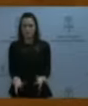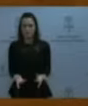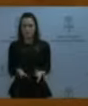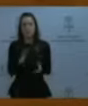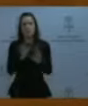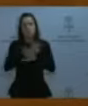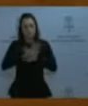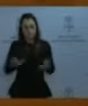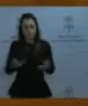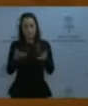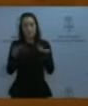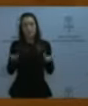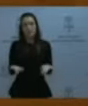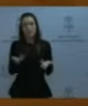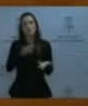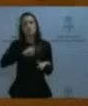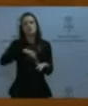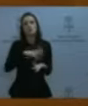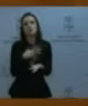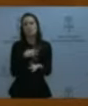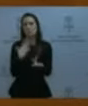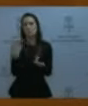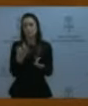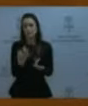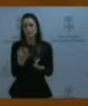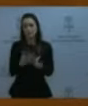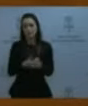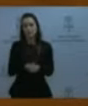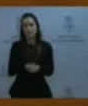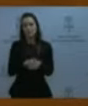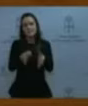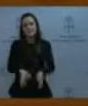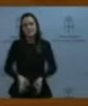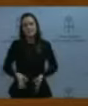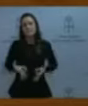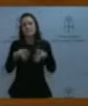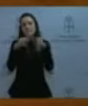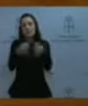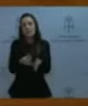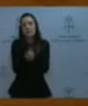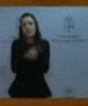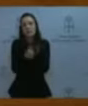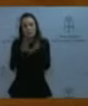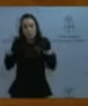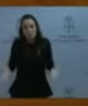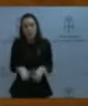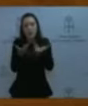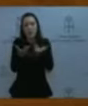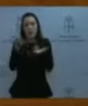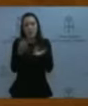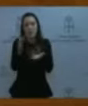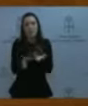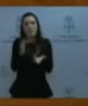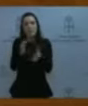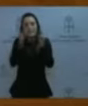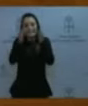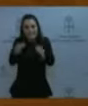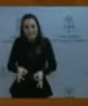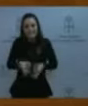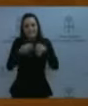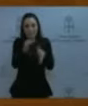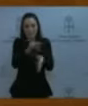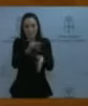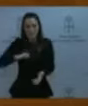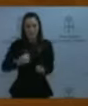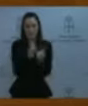cosa. No puede ser. No puede ser. Tienen que ser siempre motivados y tienen que ser siempre singularizados. No